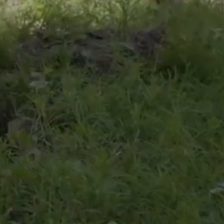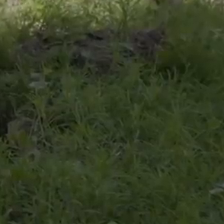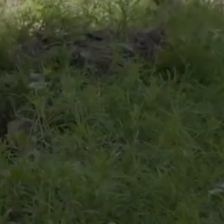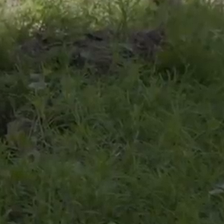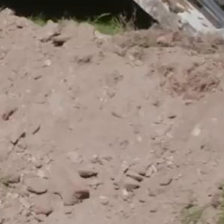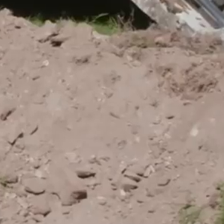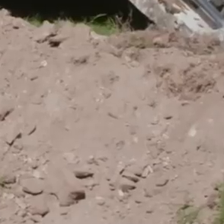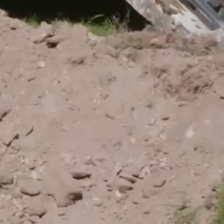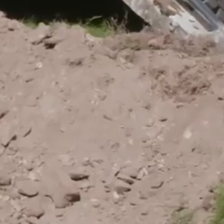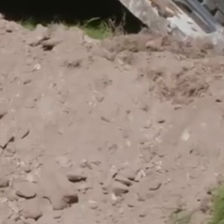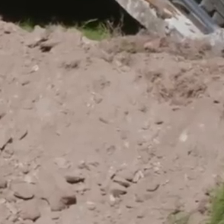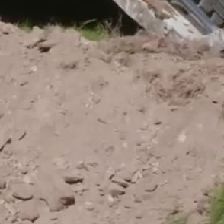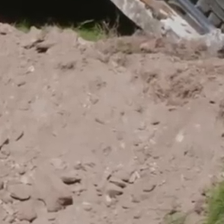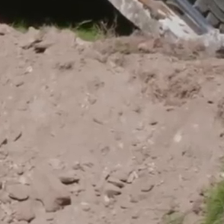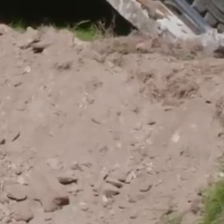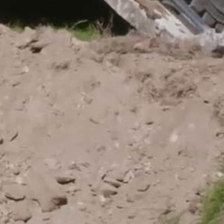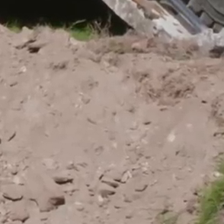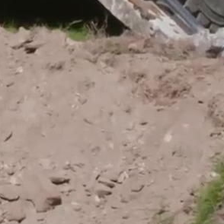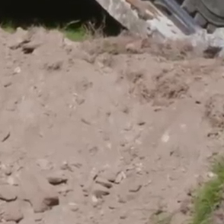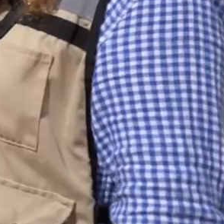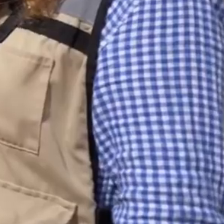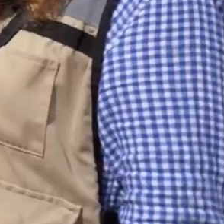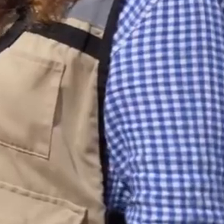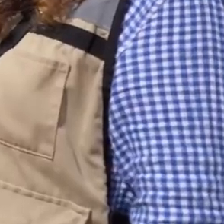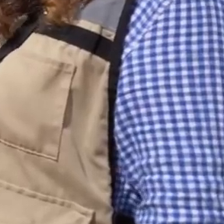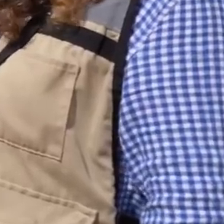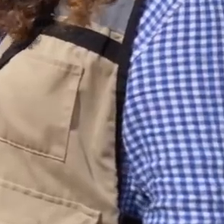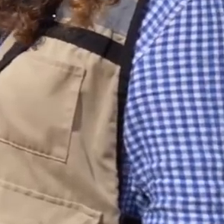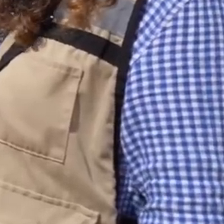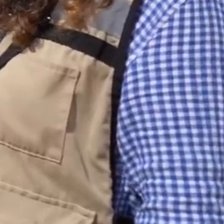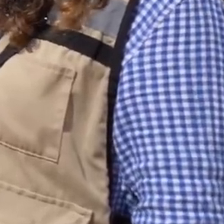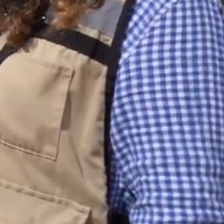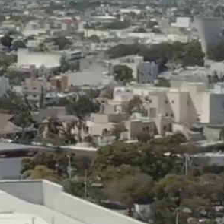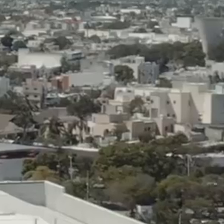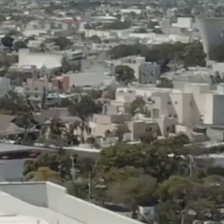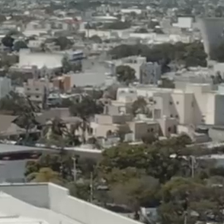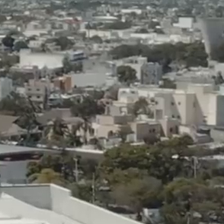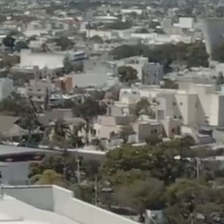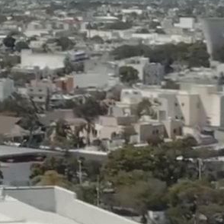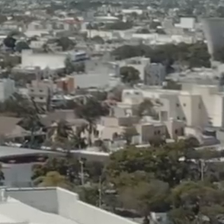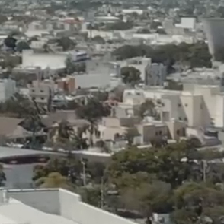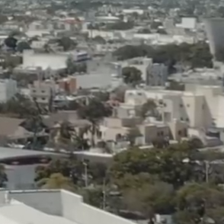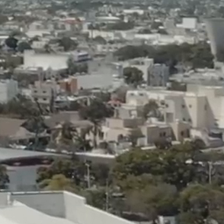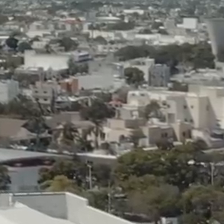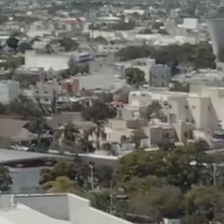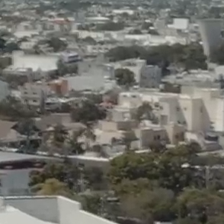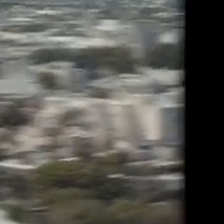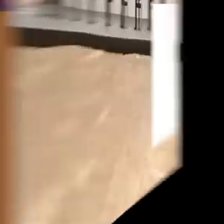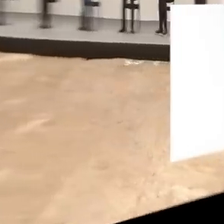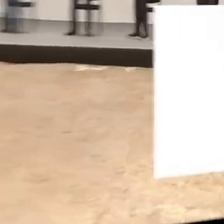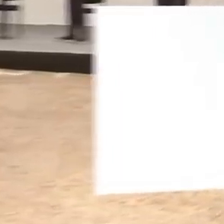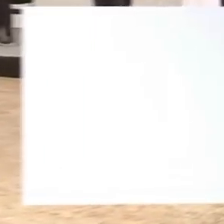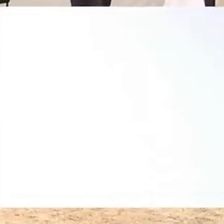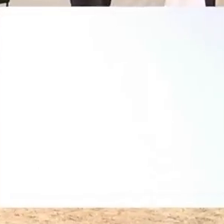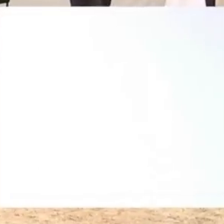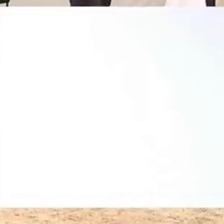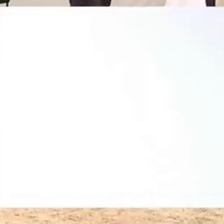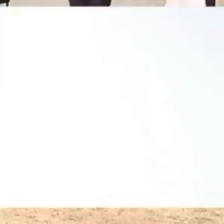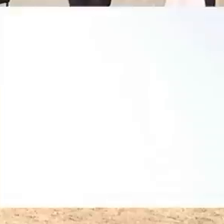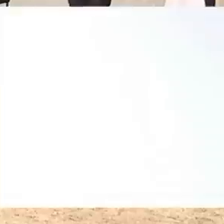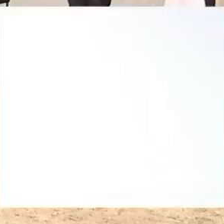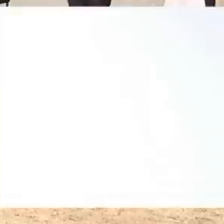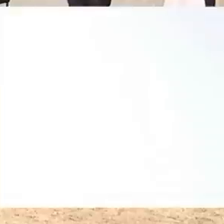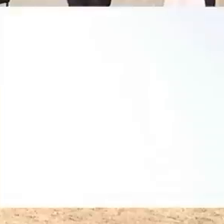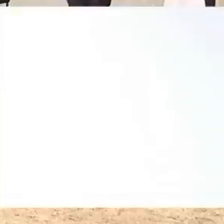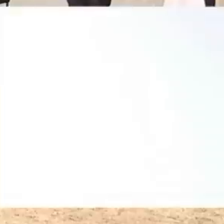se realizarán de forma rápida, eficiente y segura. El Tren Maya avanza. Pedimos